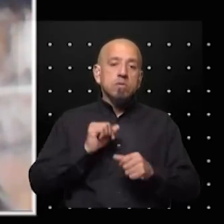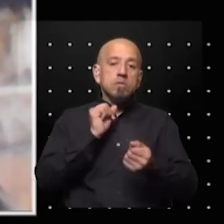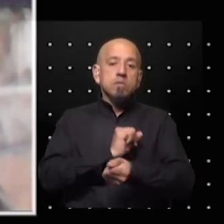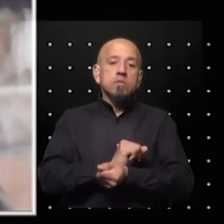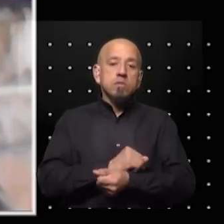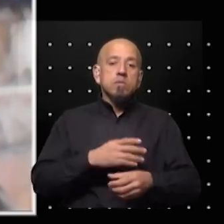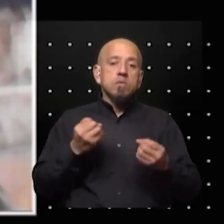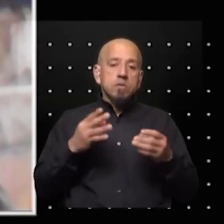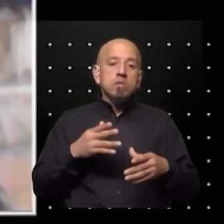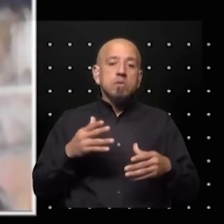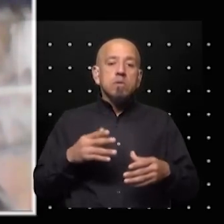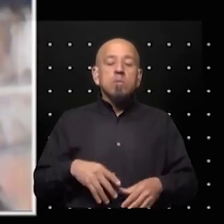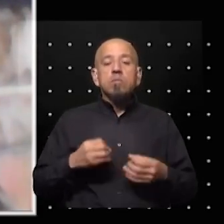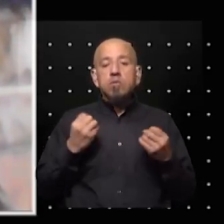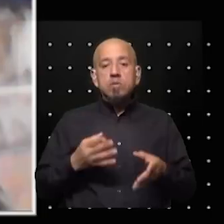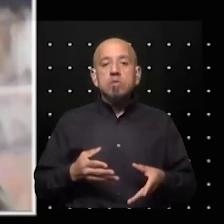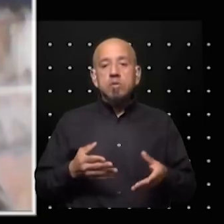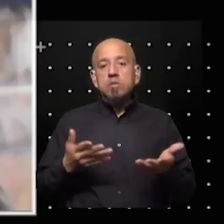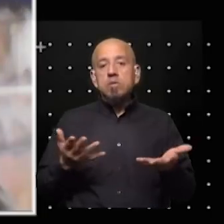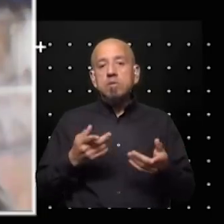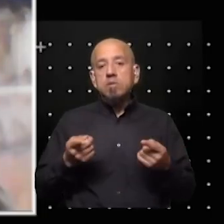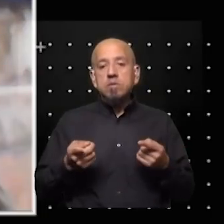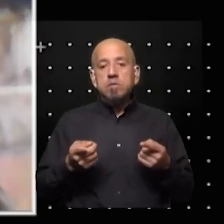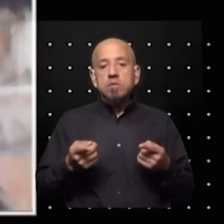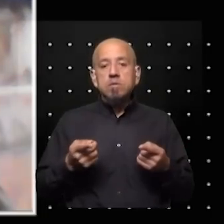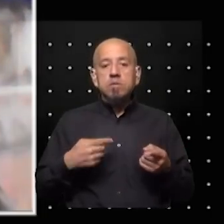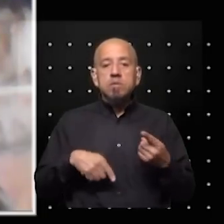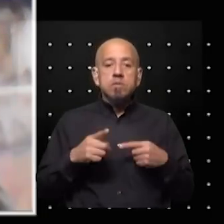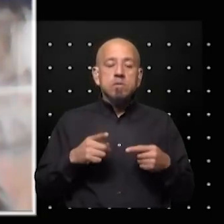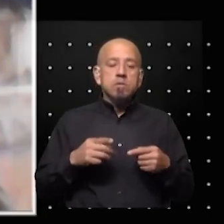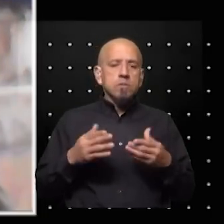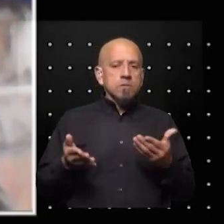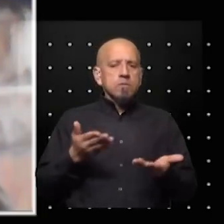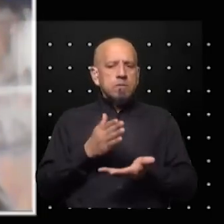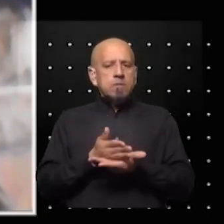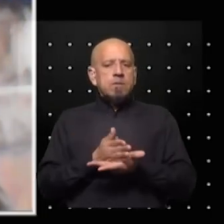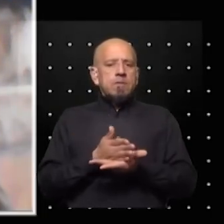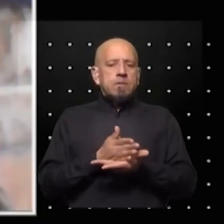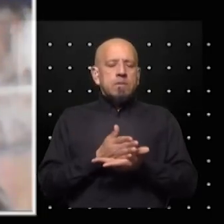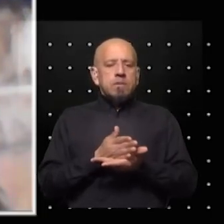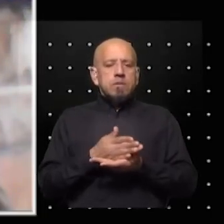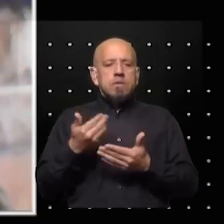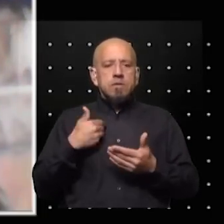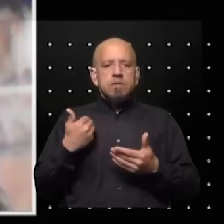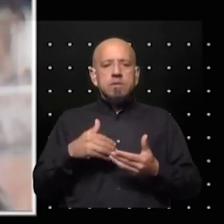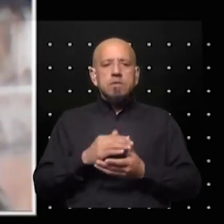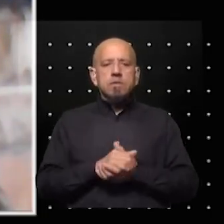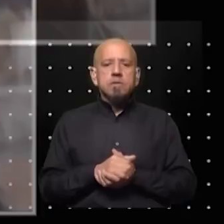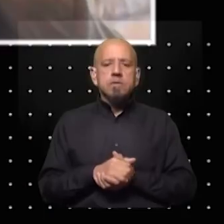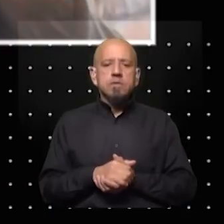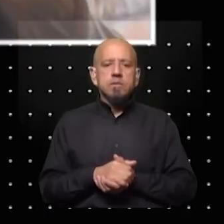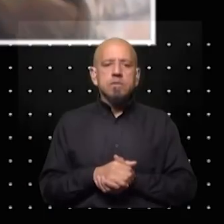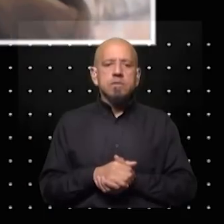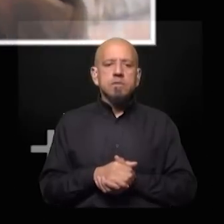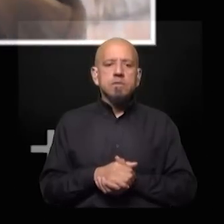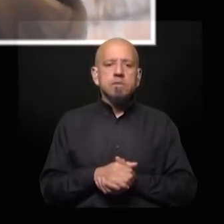se le ocurre por eso insisto estamos en una en una en una bisagra muy fuerte en la Argentina Ari ¿dónde podremos